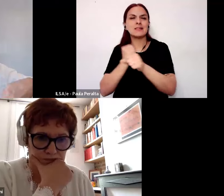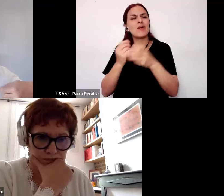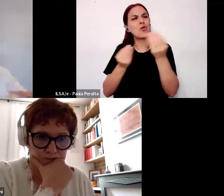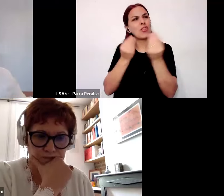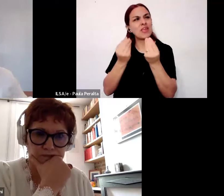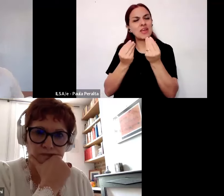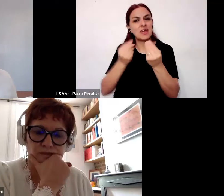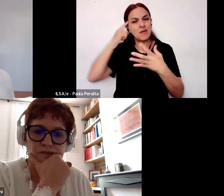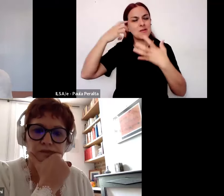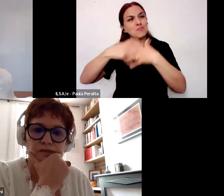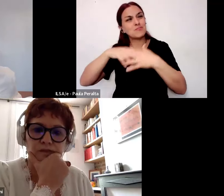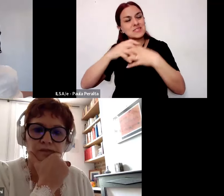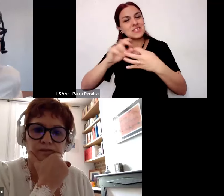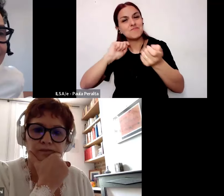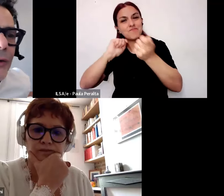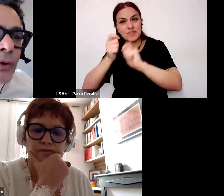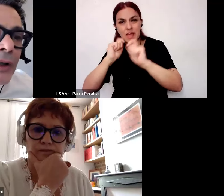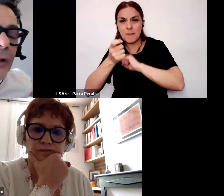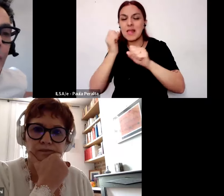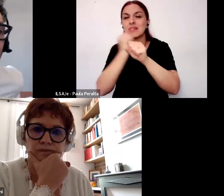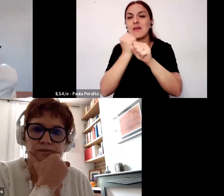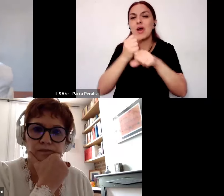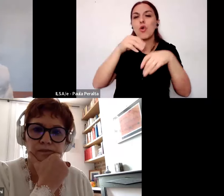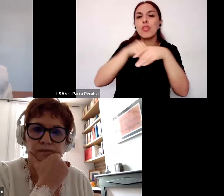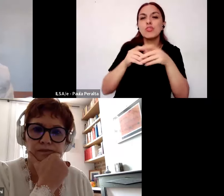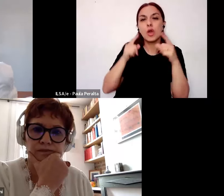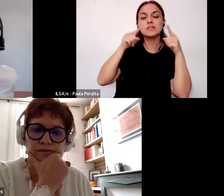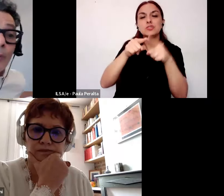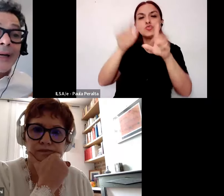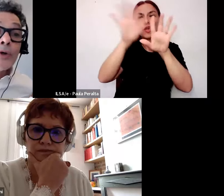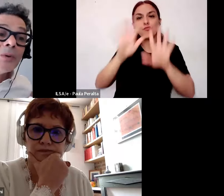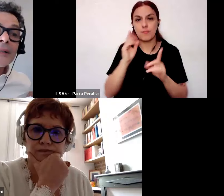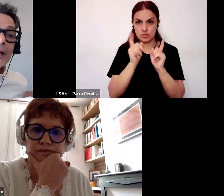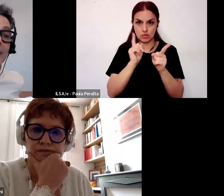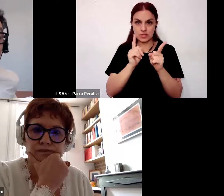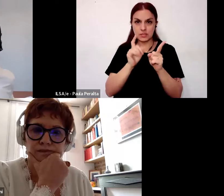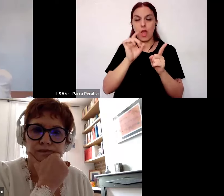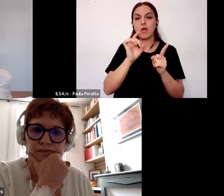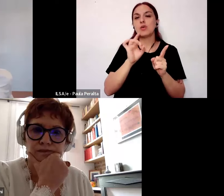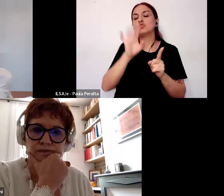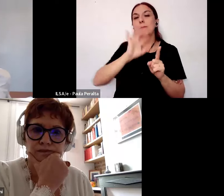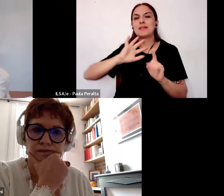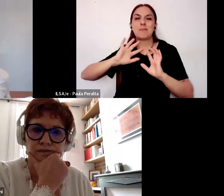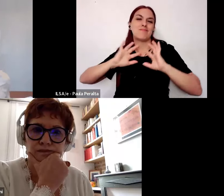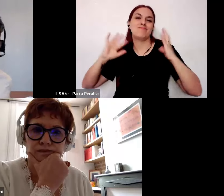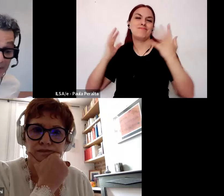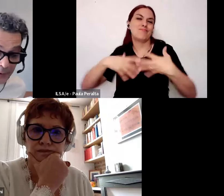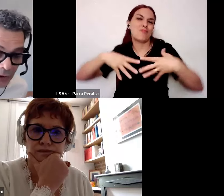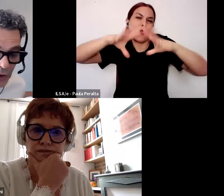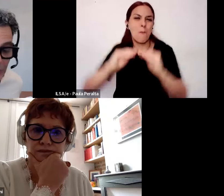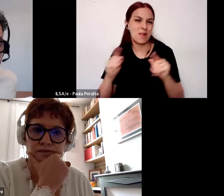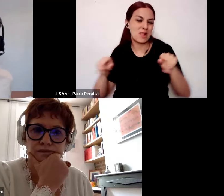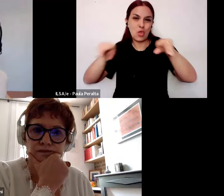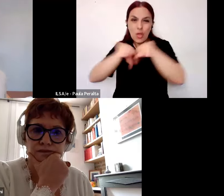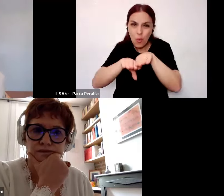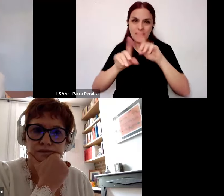reestructurar las funciones de las instituciones de formación docente no para universalizarlas en principio